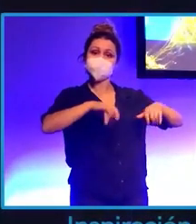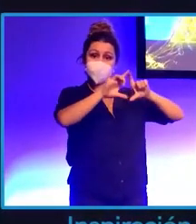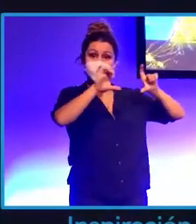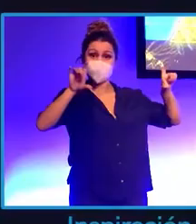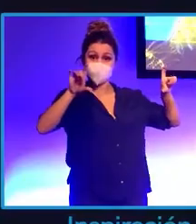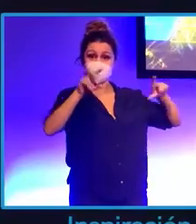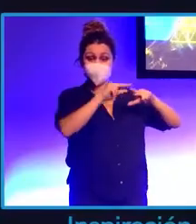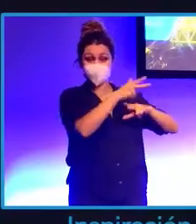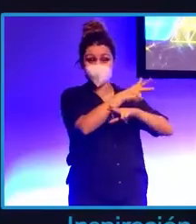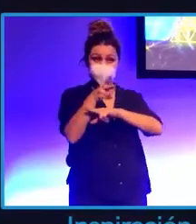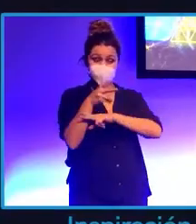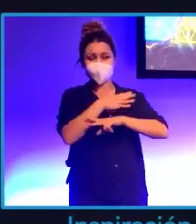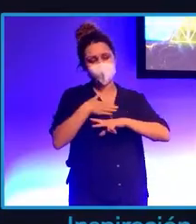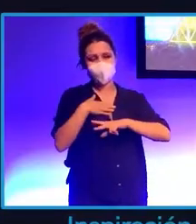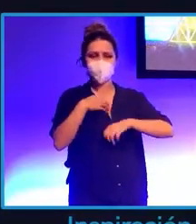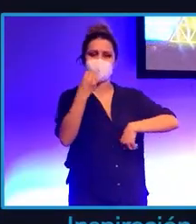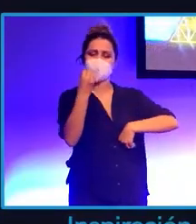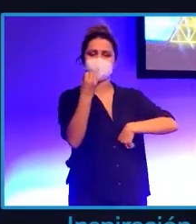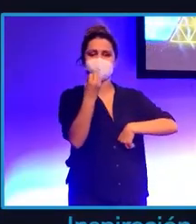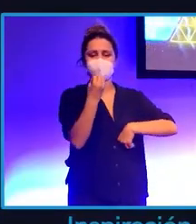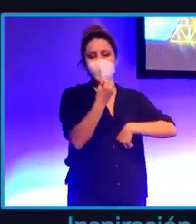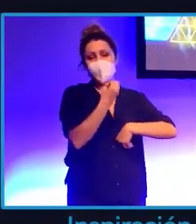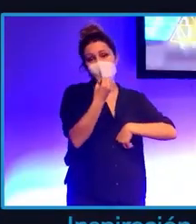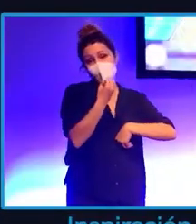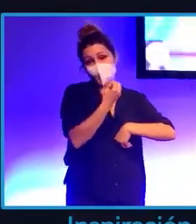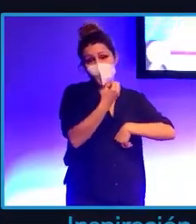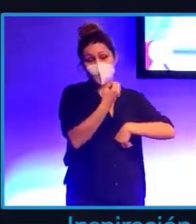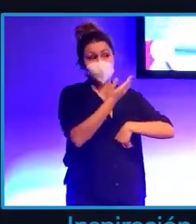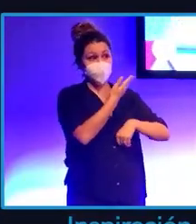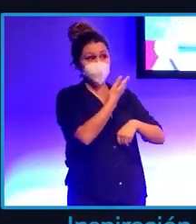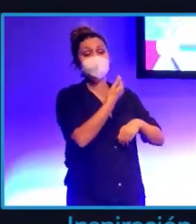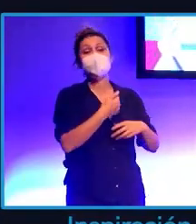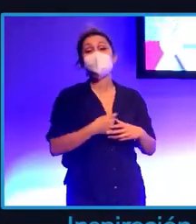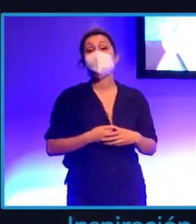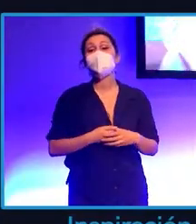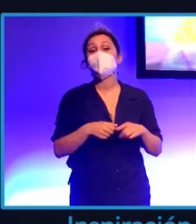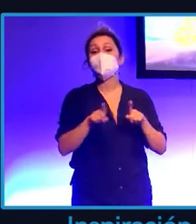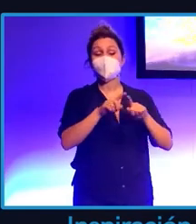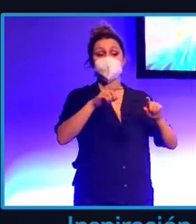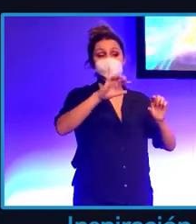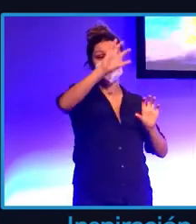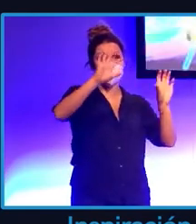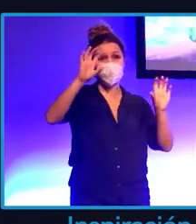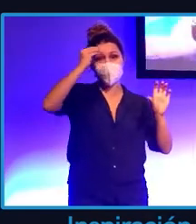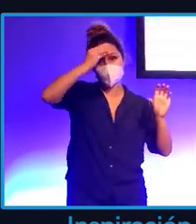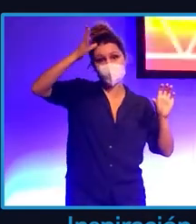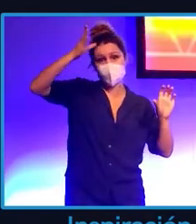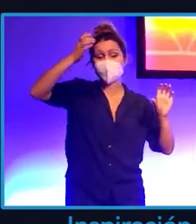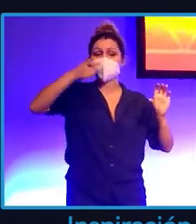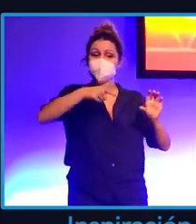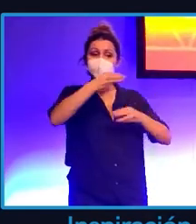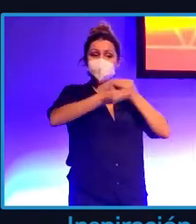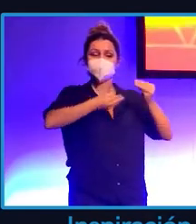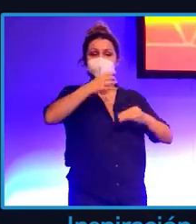una gala navideña con un decorado totalmente virtual. Esto fue creado por el equipo de Treté, por